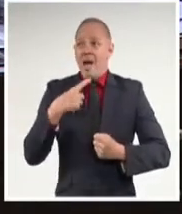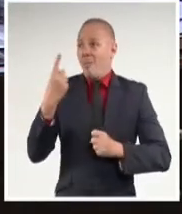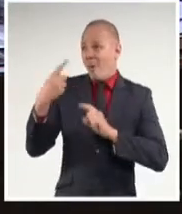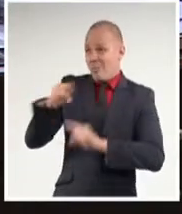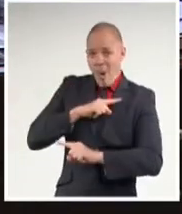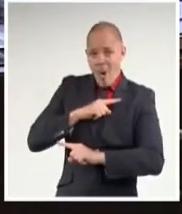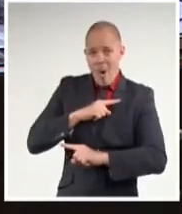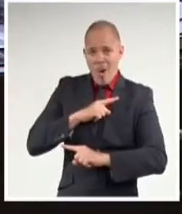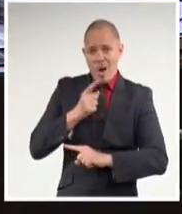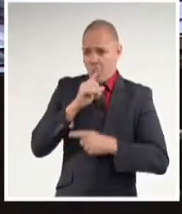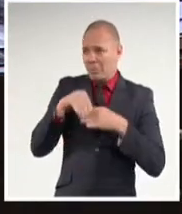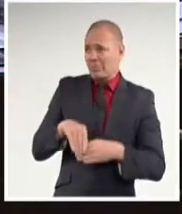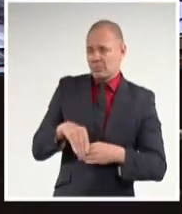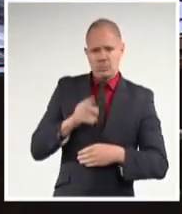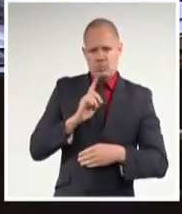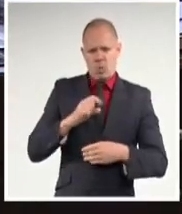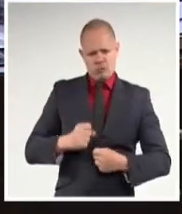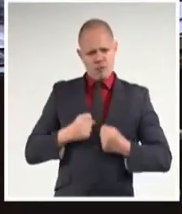dejamos humillar.